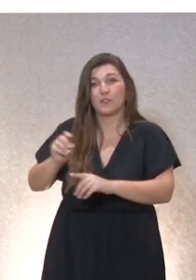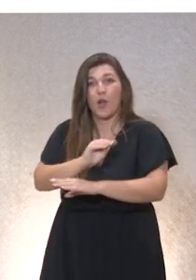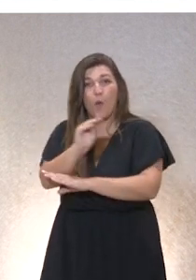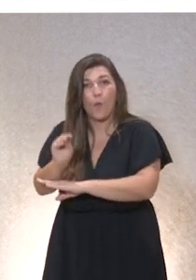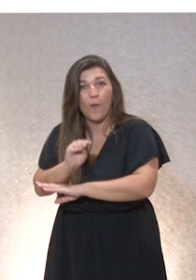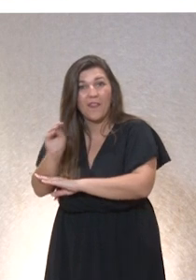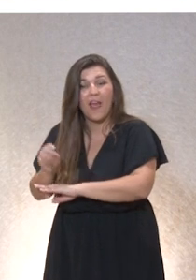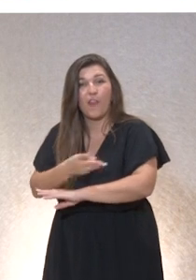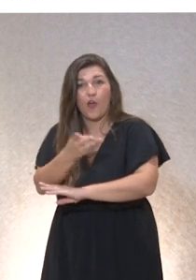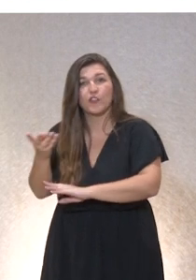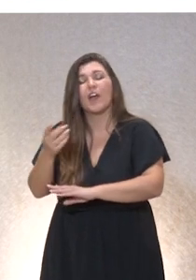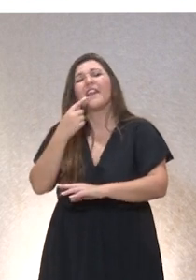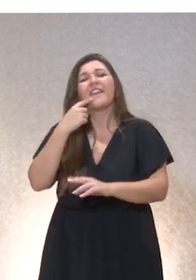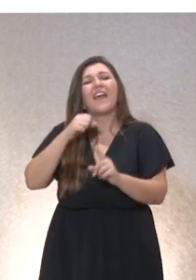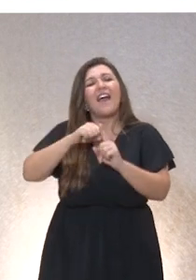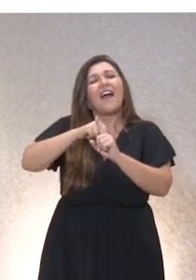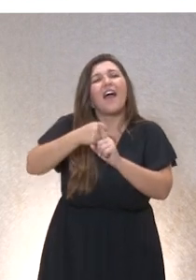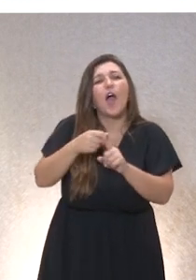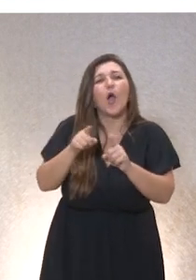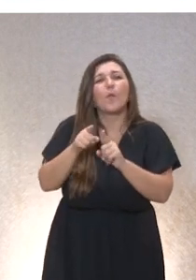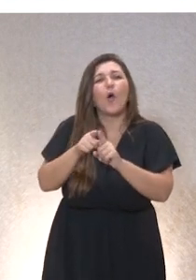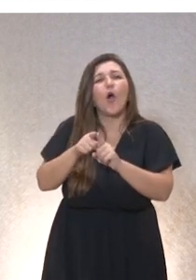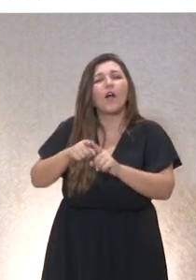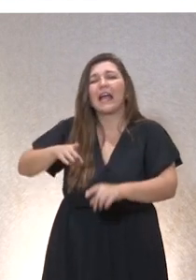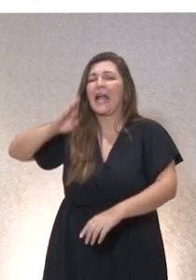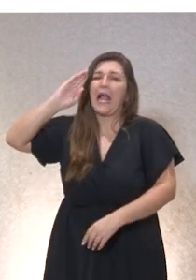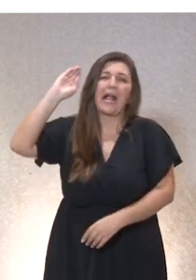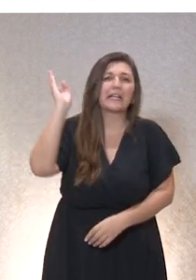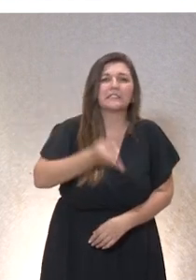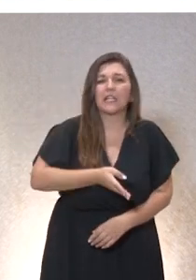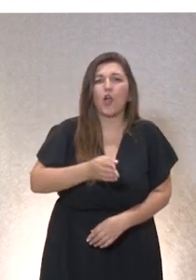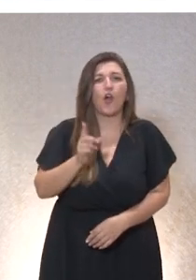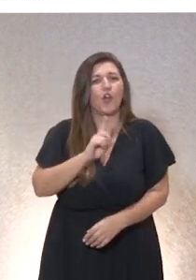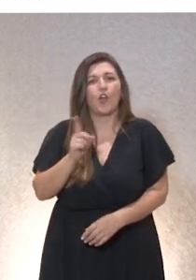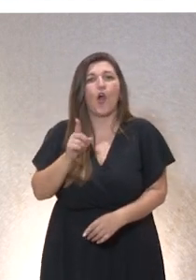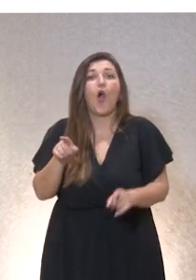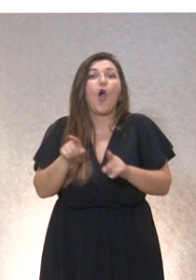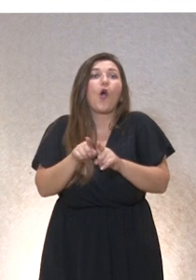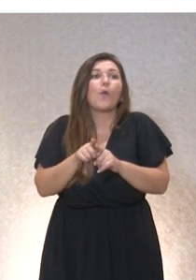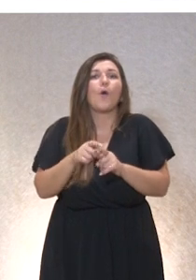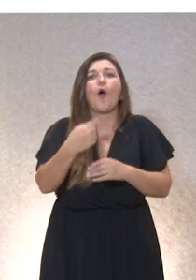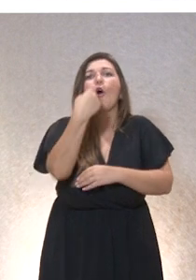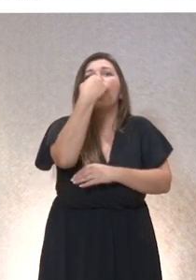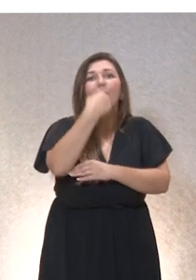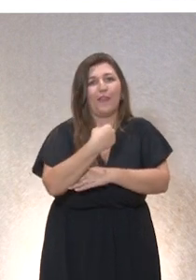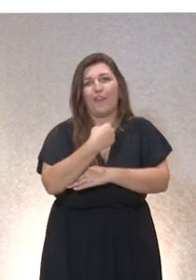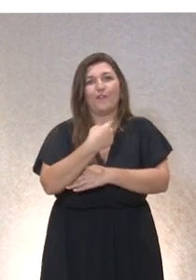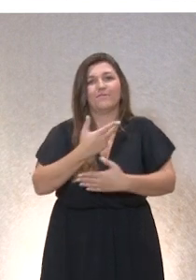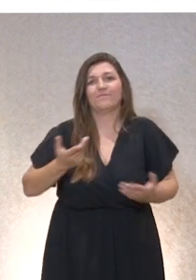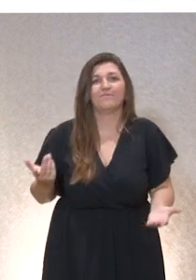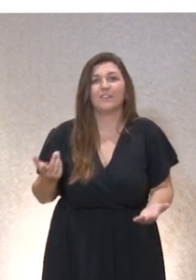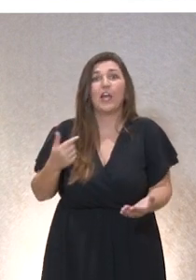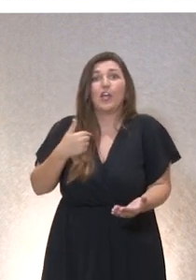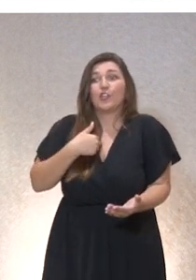forzosidad no estoy diciendo condena a cuidar a los demás. Estoy diciendo una obligación, algo que tengo delante. Yo estoy